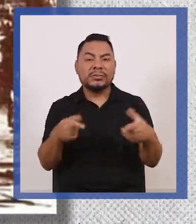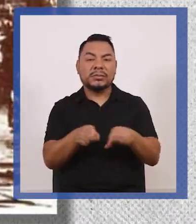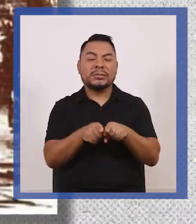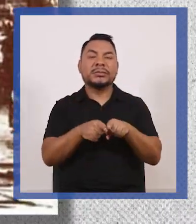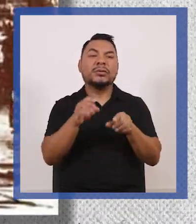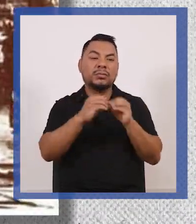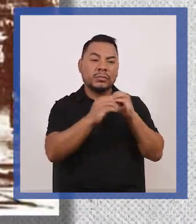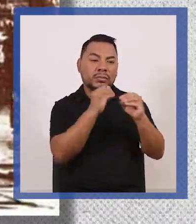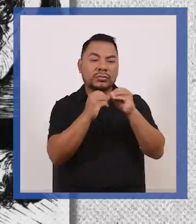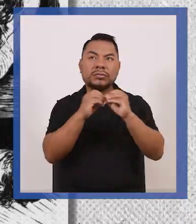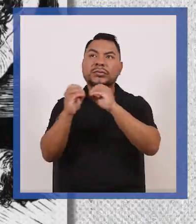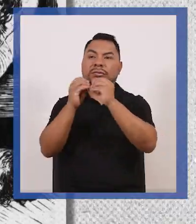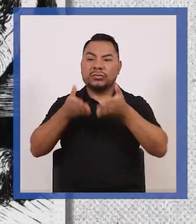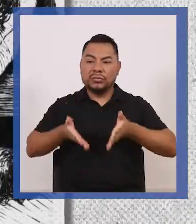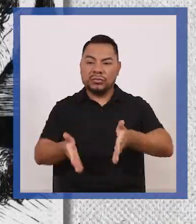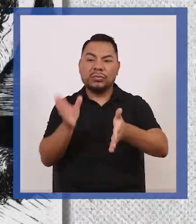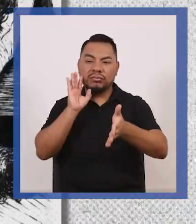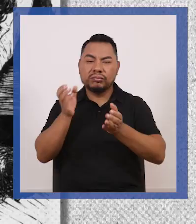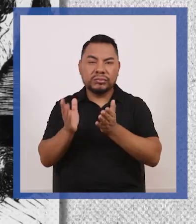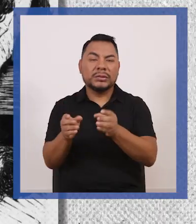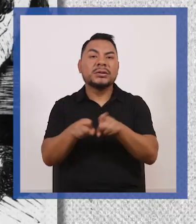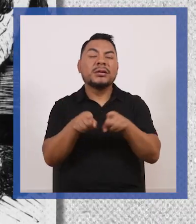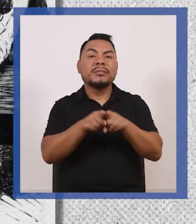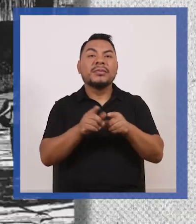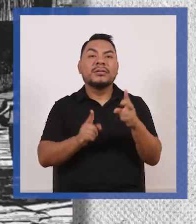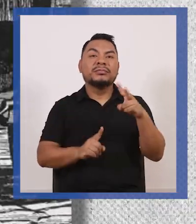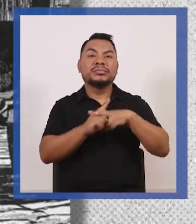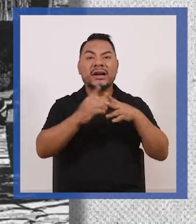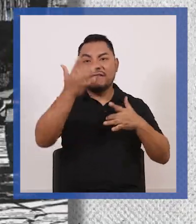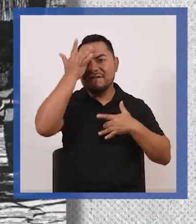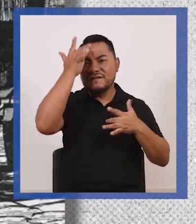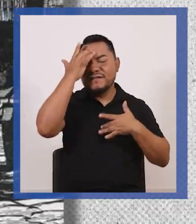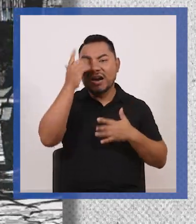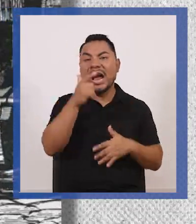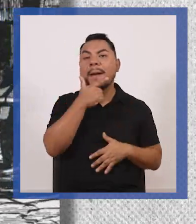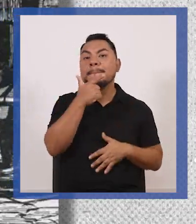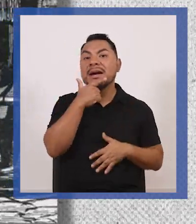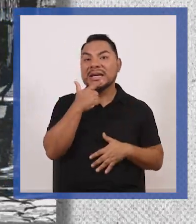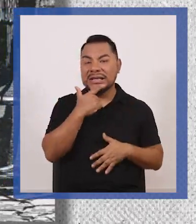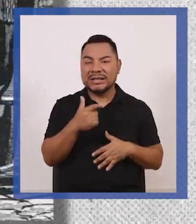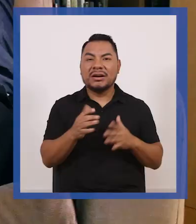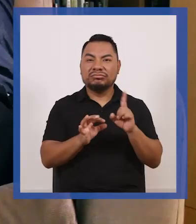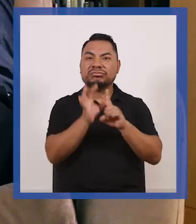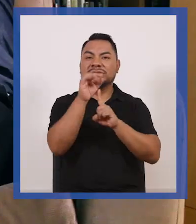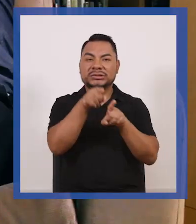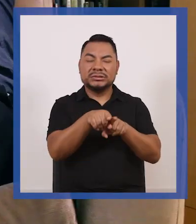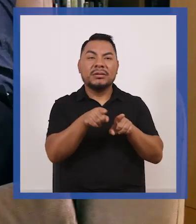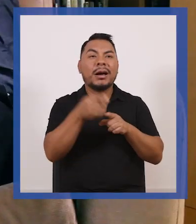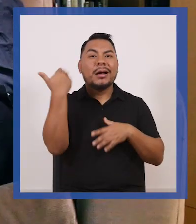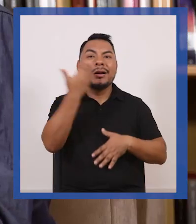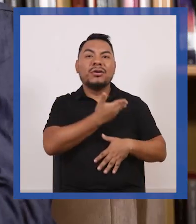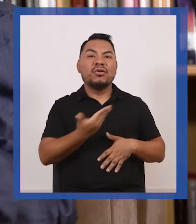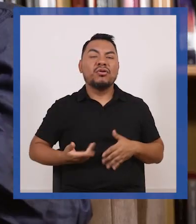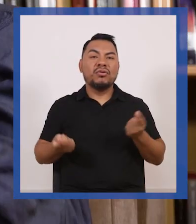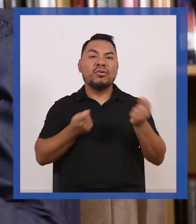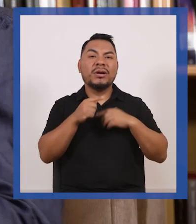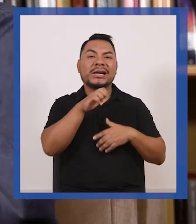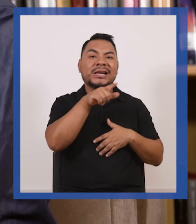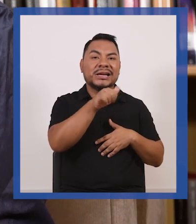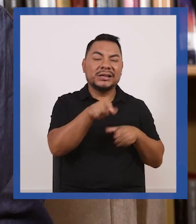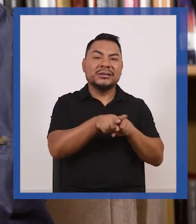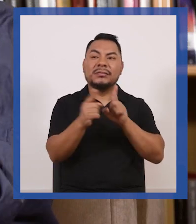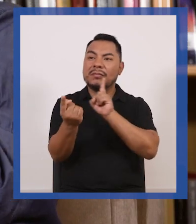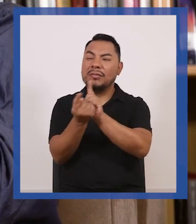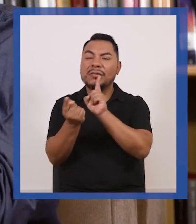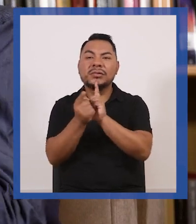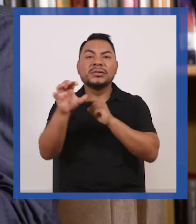alcantarillado etcétera después la fiebre amarilla y también pensando tanto en el gobierno de Leguía como en la